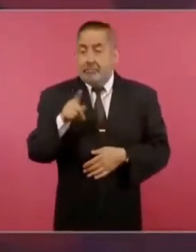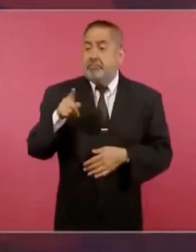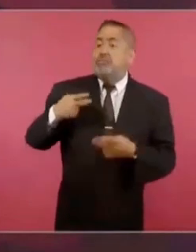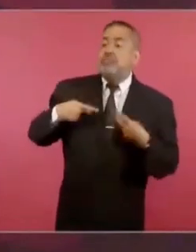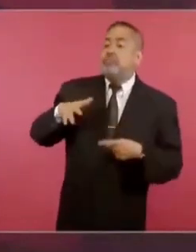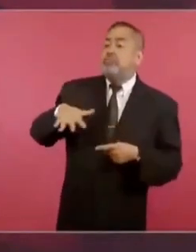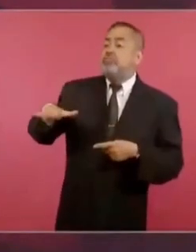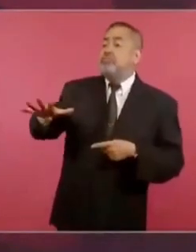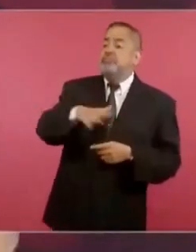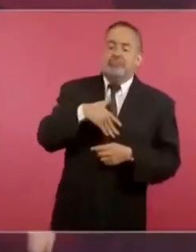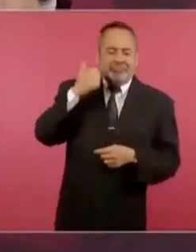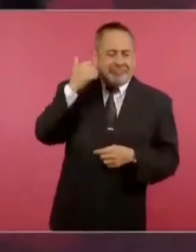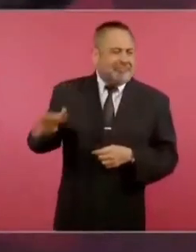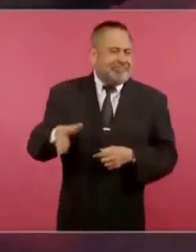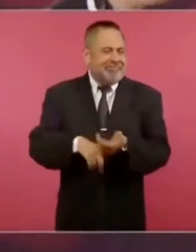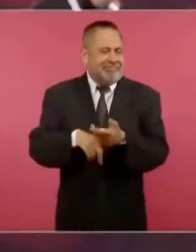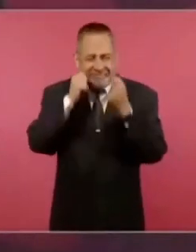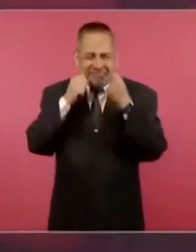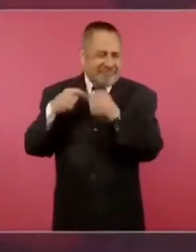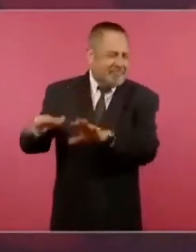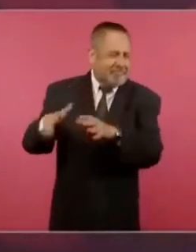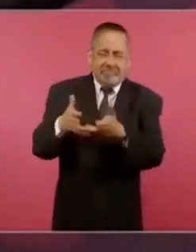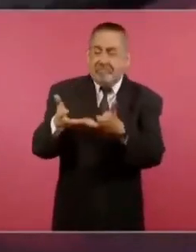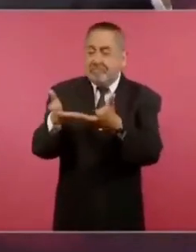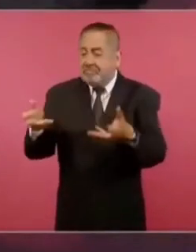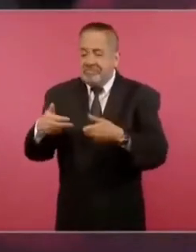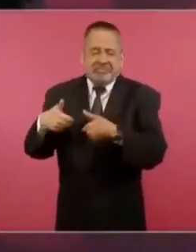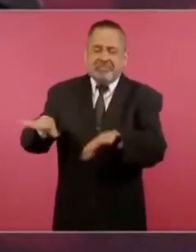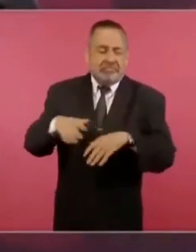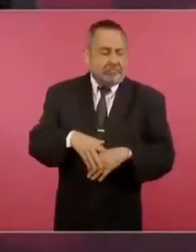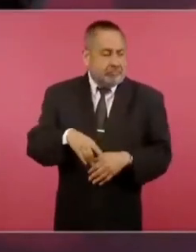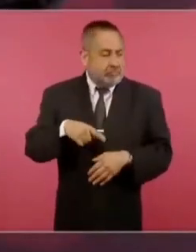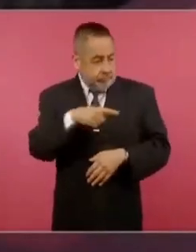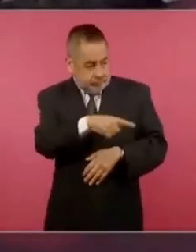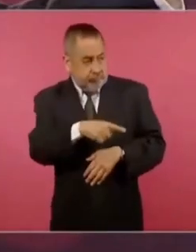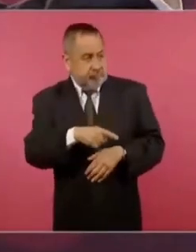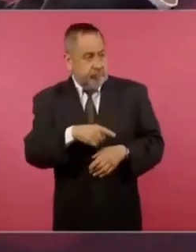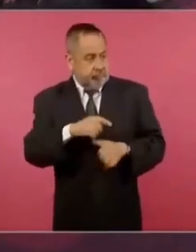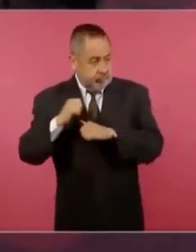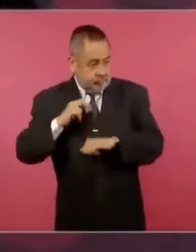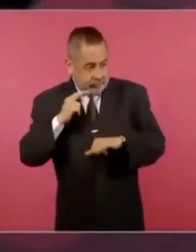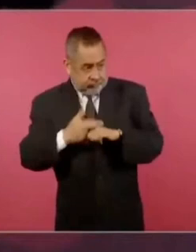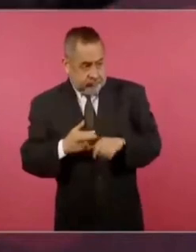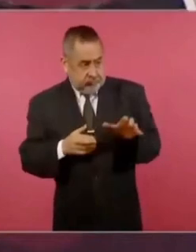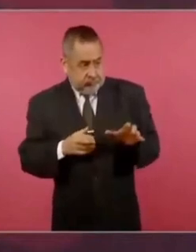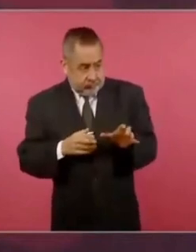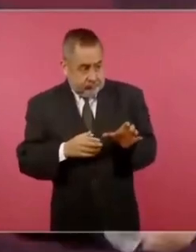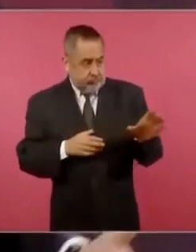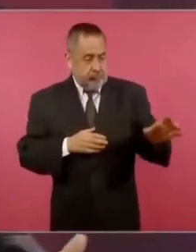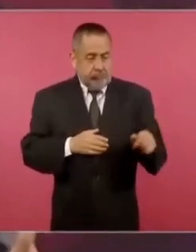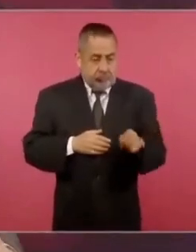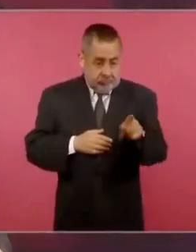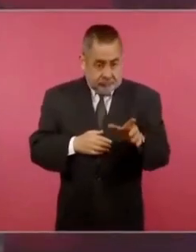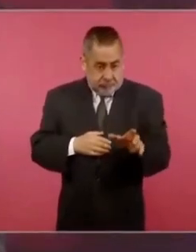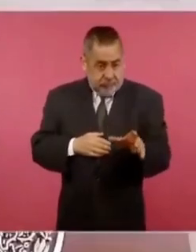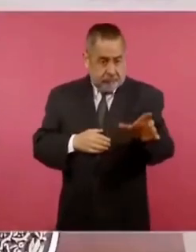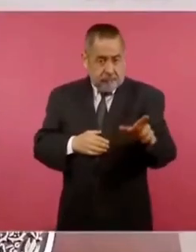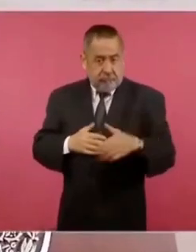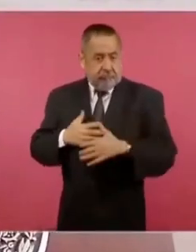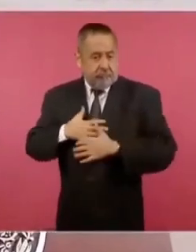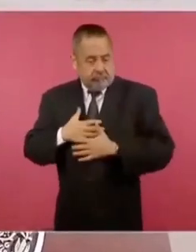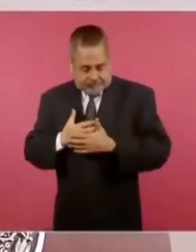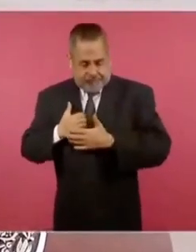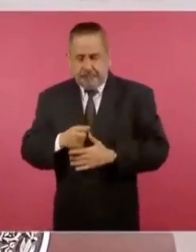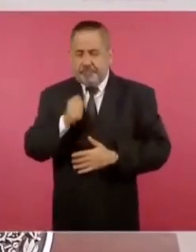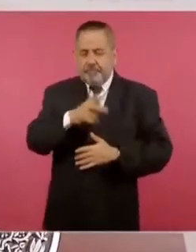la cuestión agraria. A ver, a ¿a quién se le